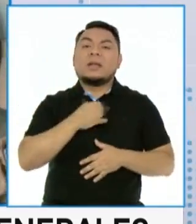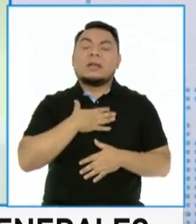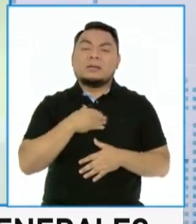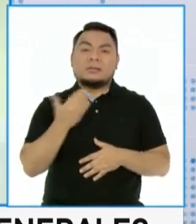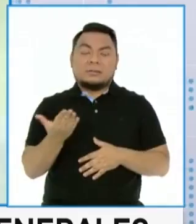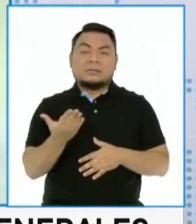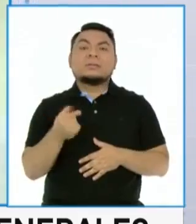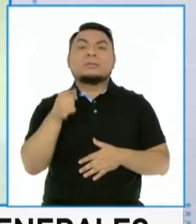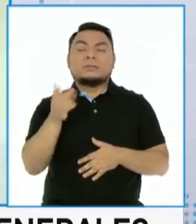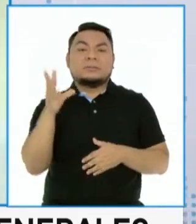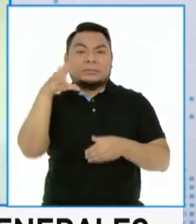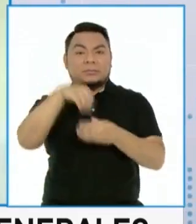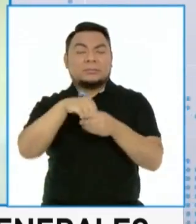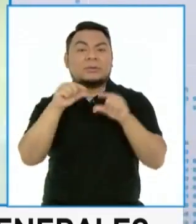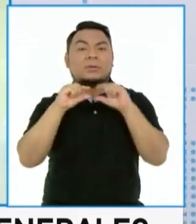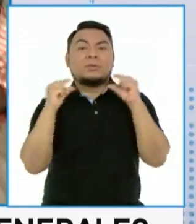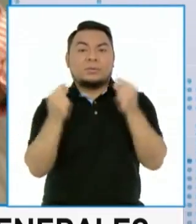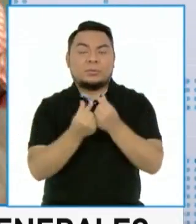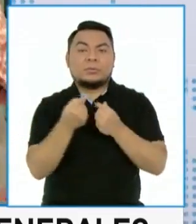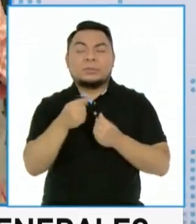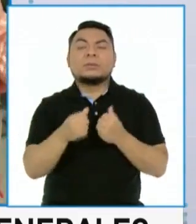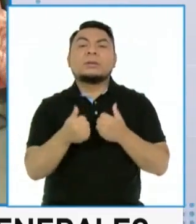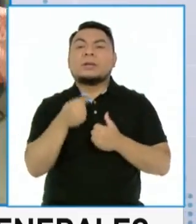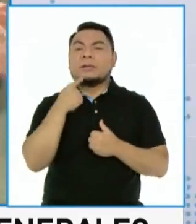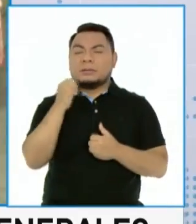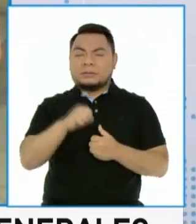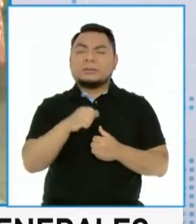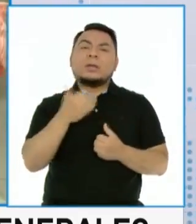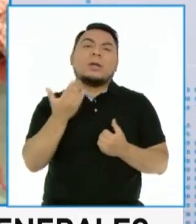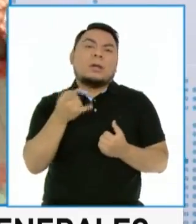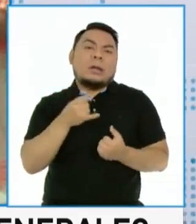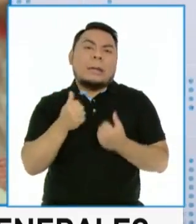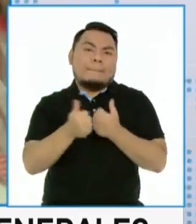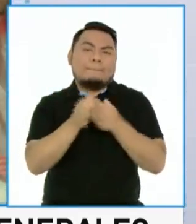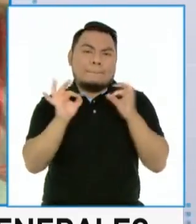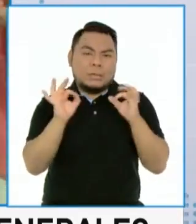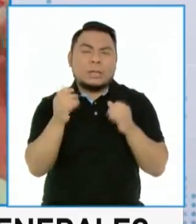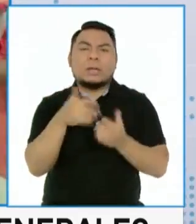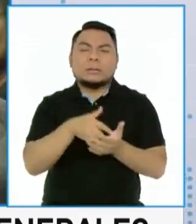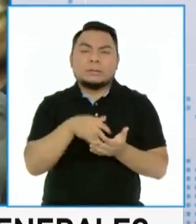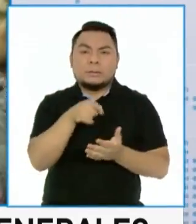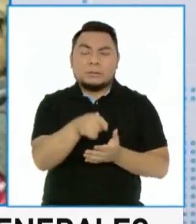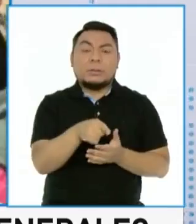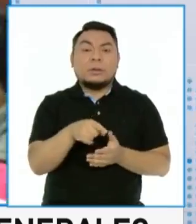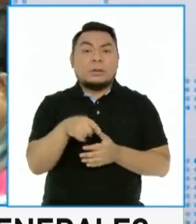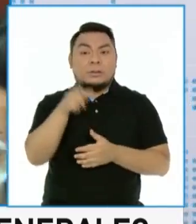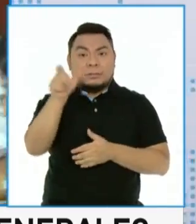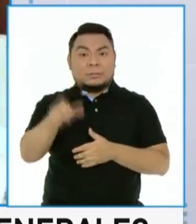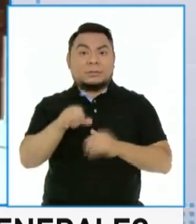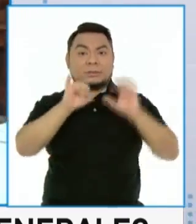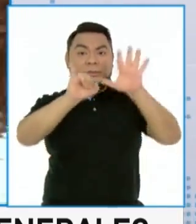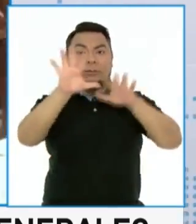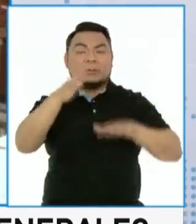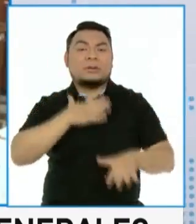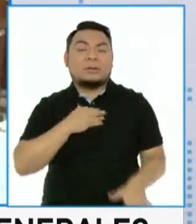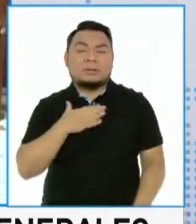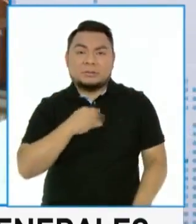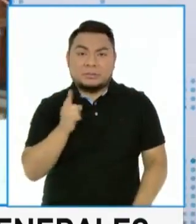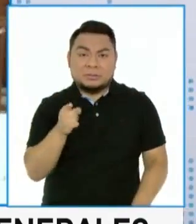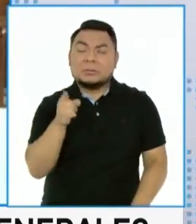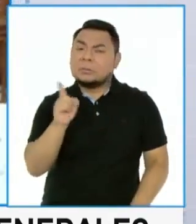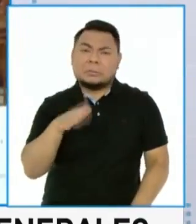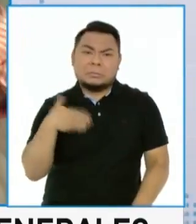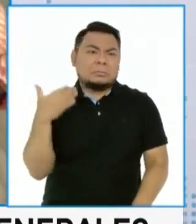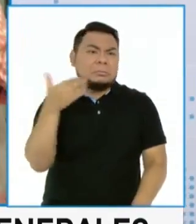como forman parte del grupo de riesgo vulnerable a la COVID, puede la persona no ir a votar. Si yo tengo 65